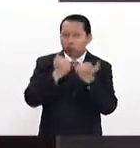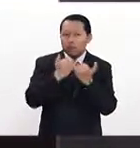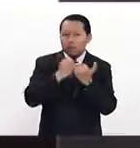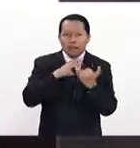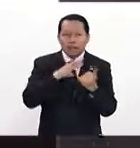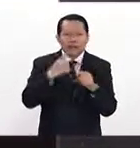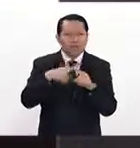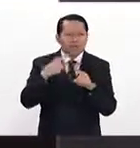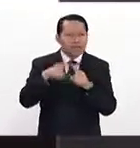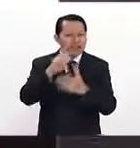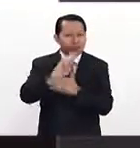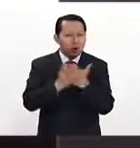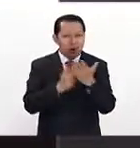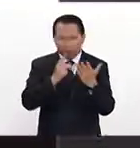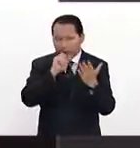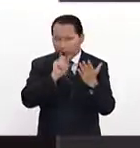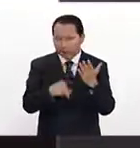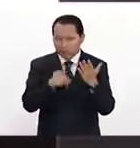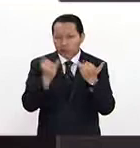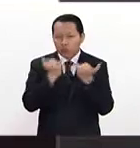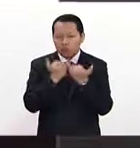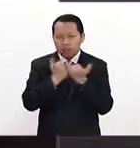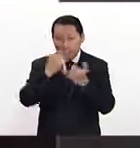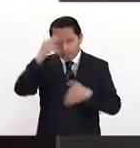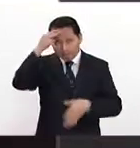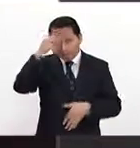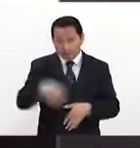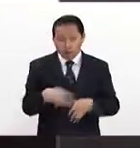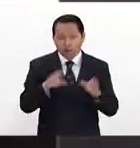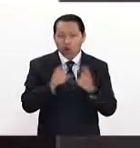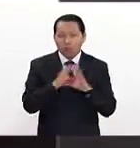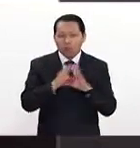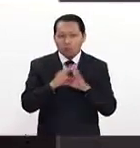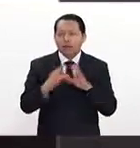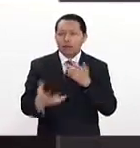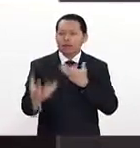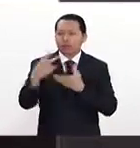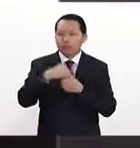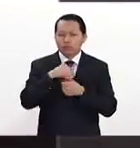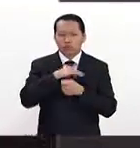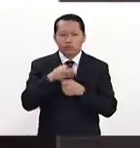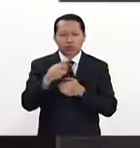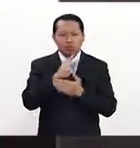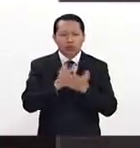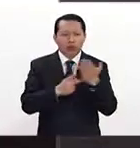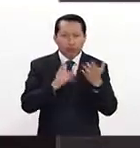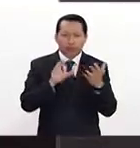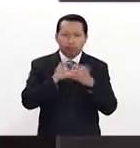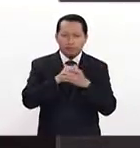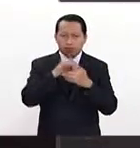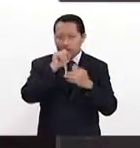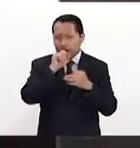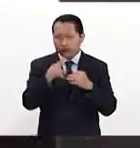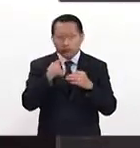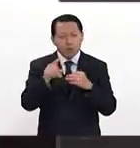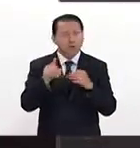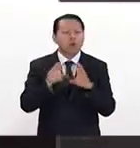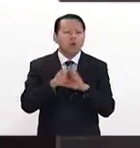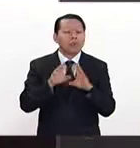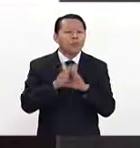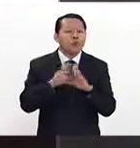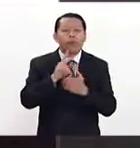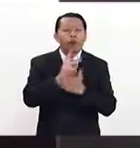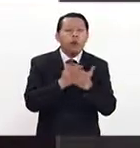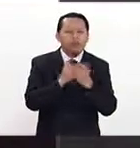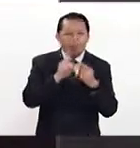serie de programas y en México se ha sumado también a estos programas, no solamente de